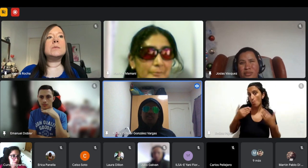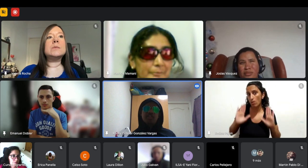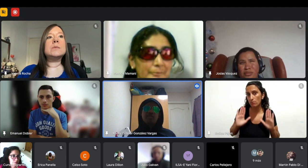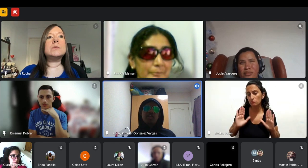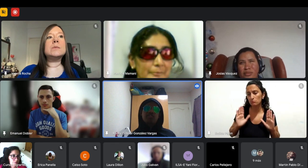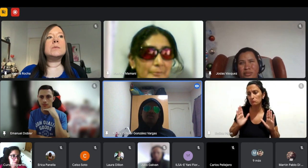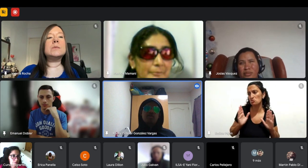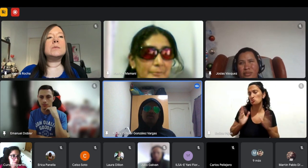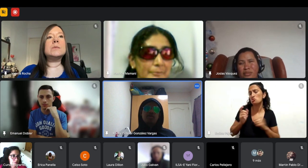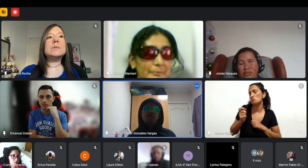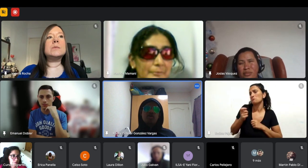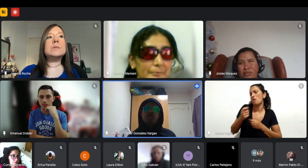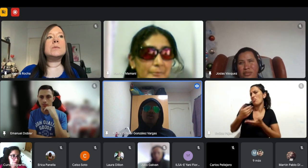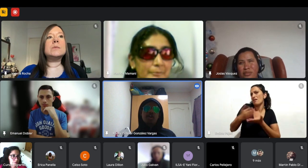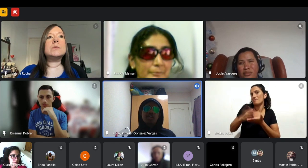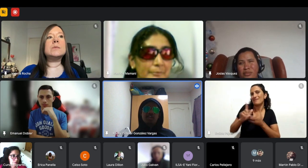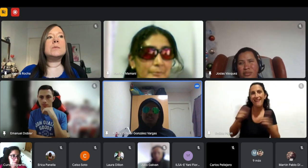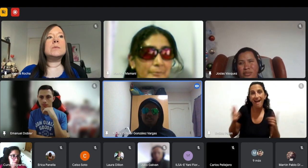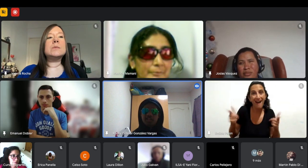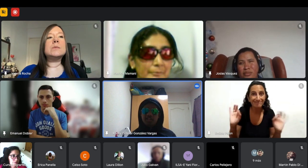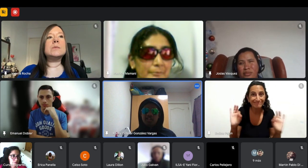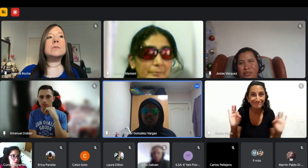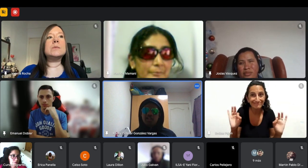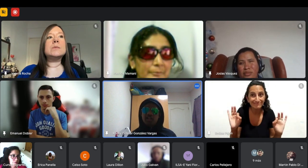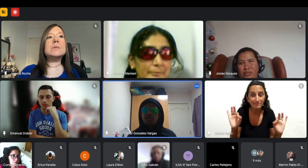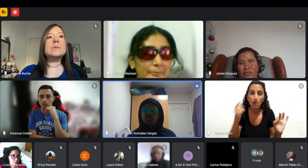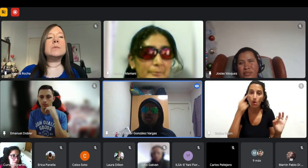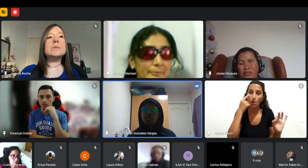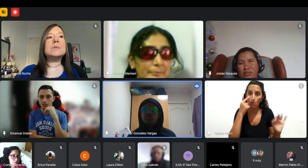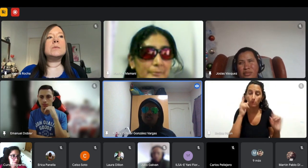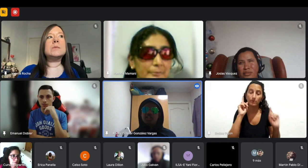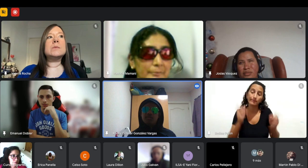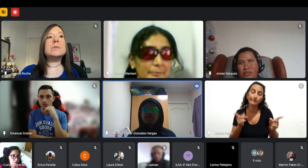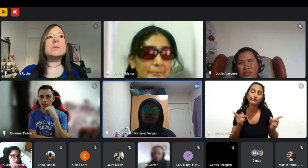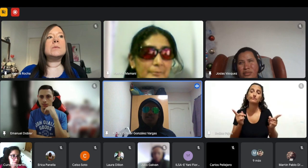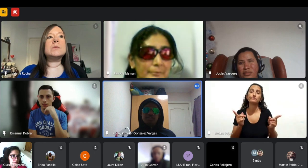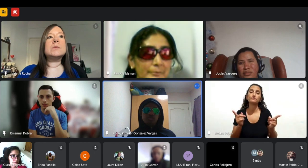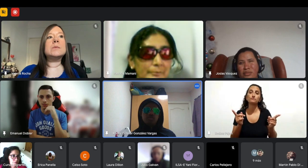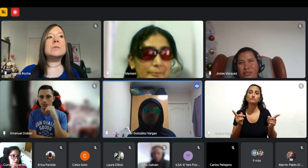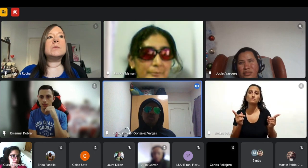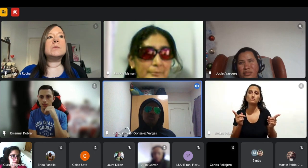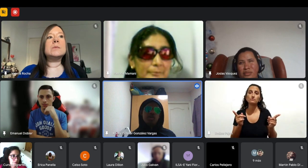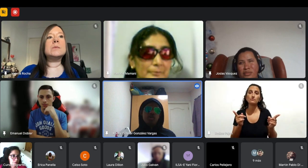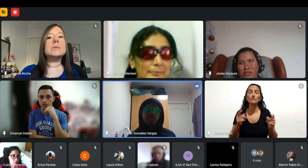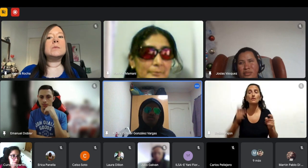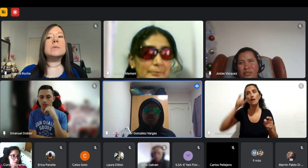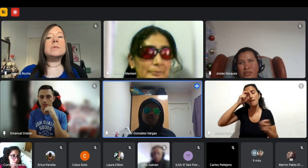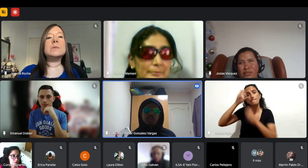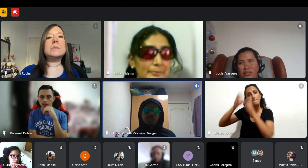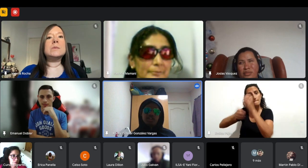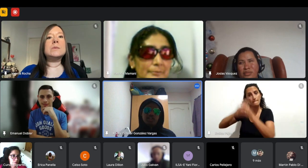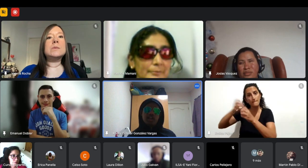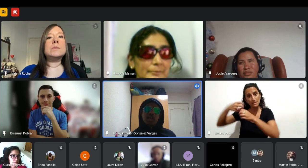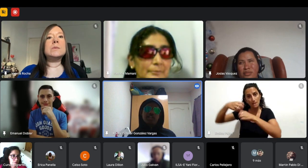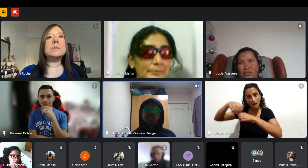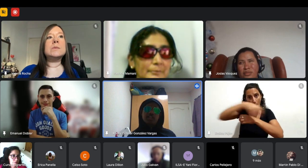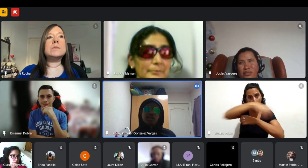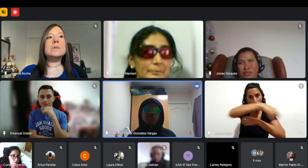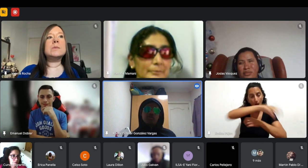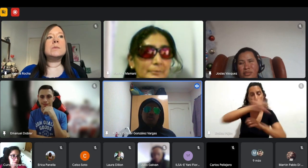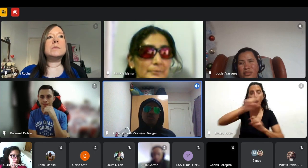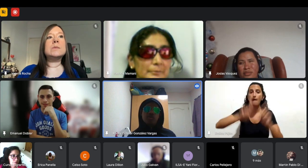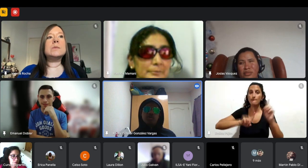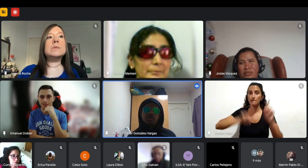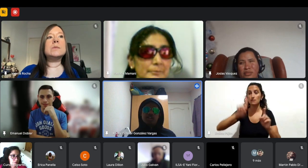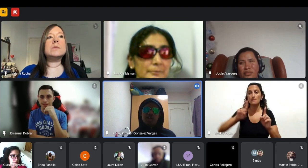esa discriminación ojo que los trabajos en empresas son mucho mejores porque ahí ya